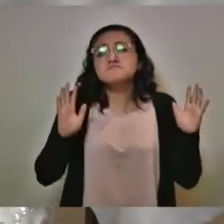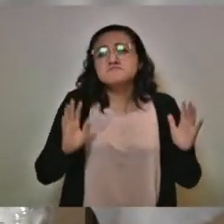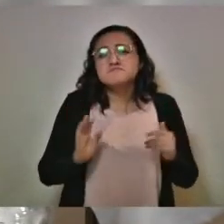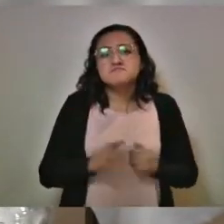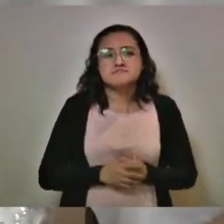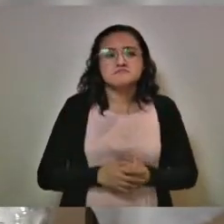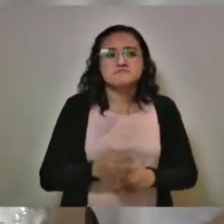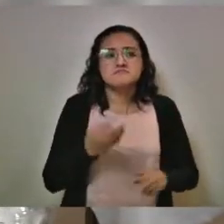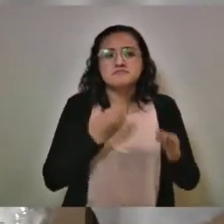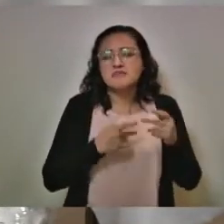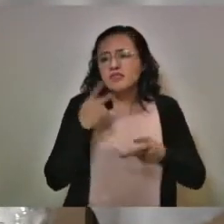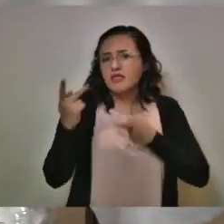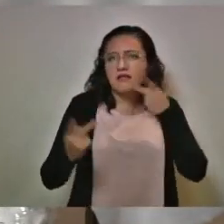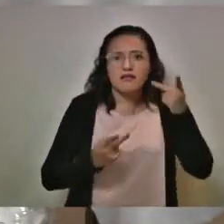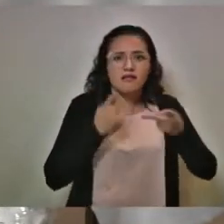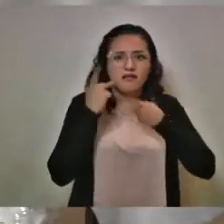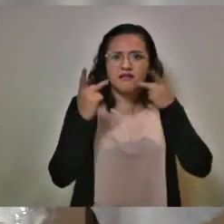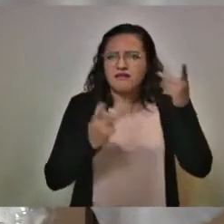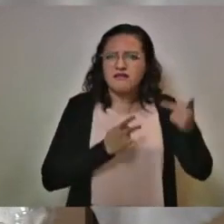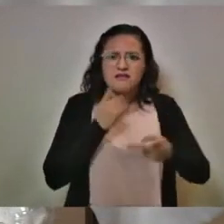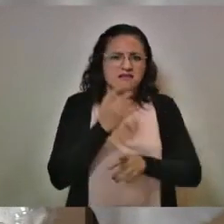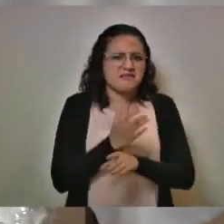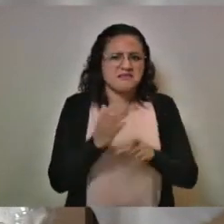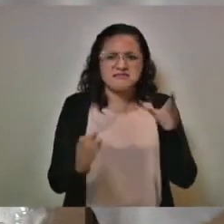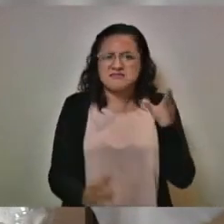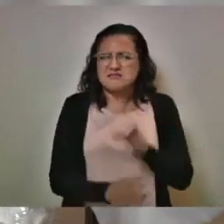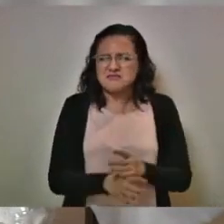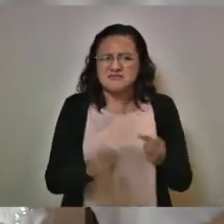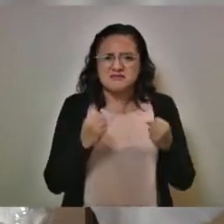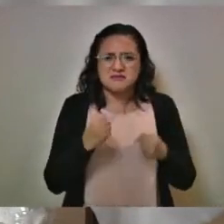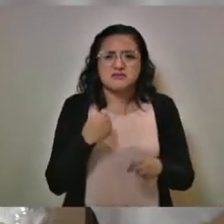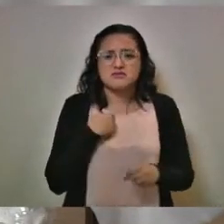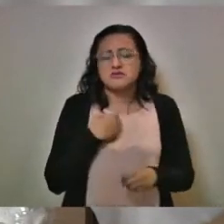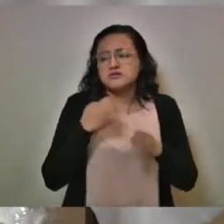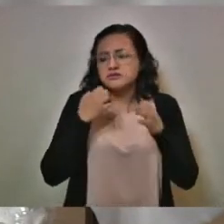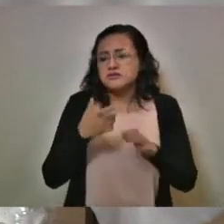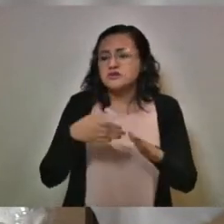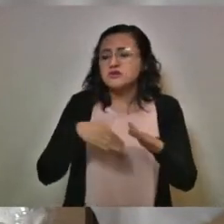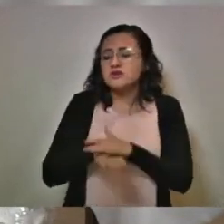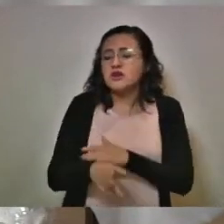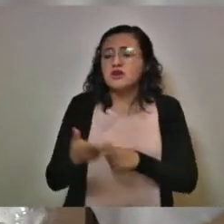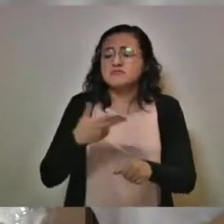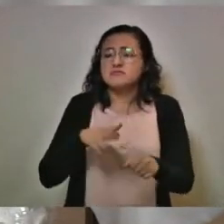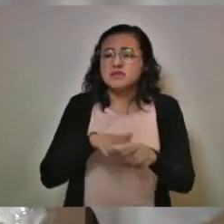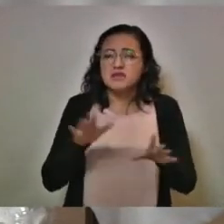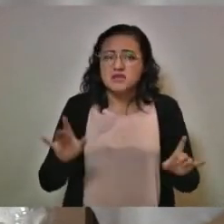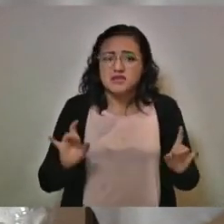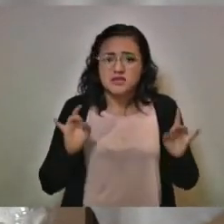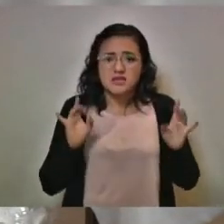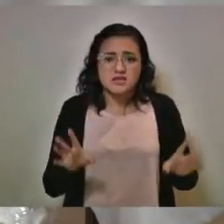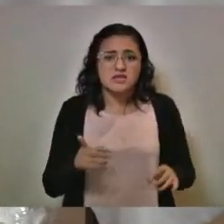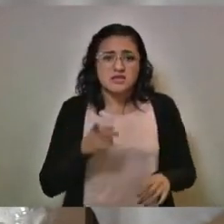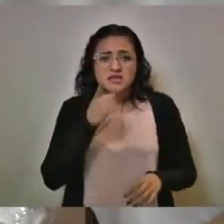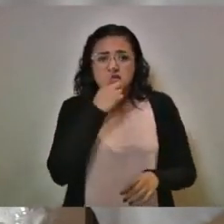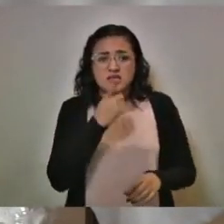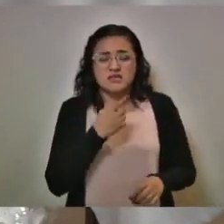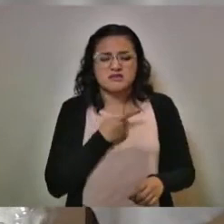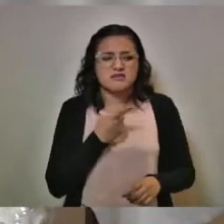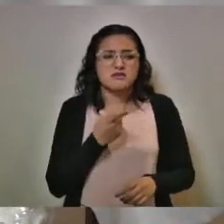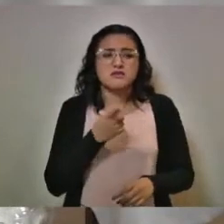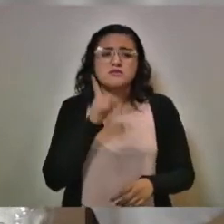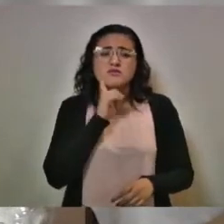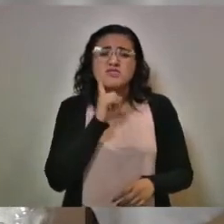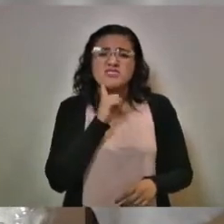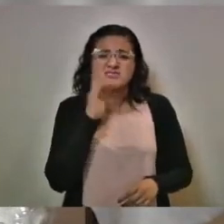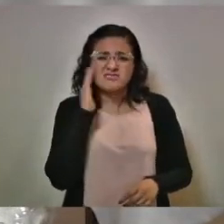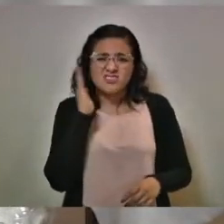Bueno, pues dijeron todo tipo de cosas, que estaba yo en el hospital Ángeles, que negaban en el hospital. Hubo una